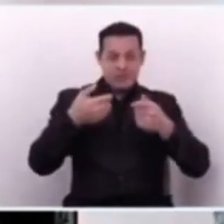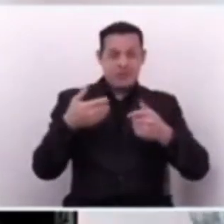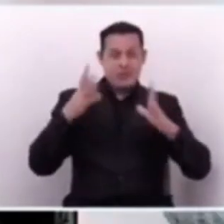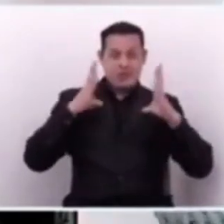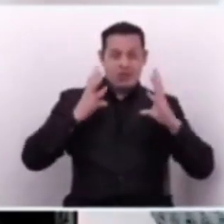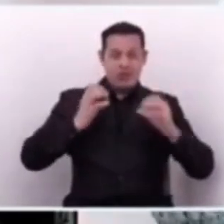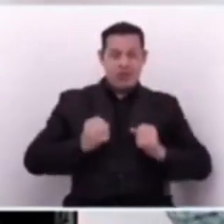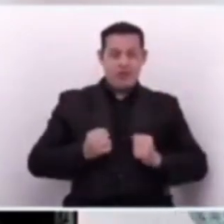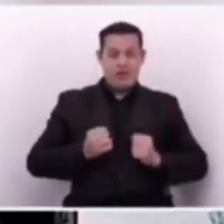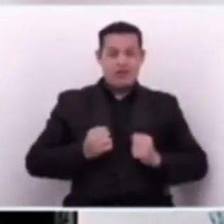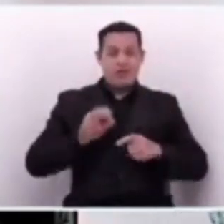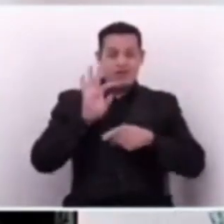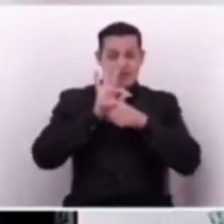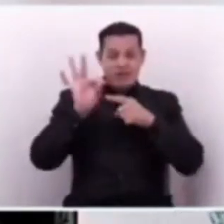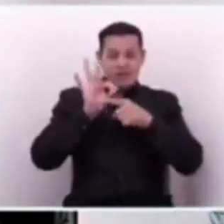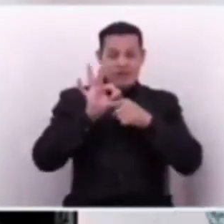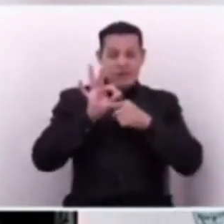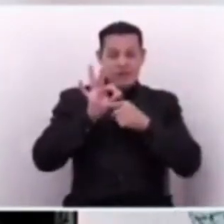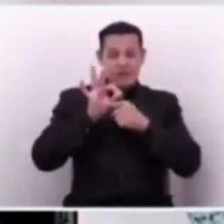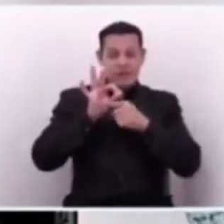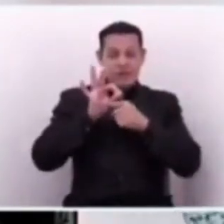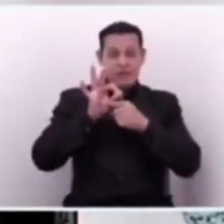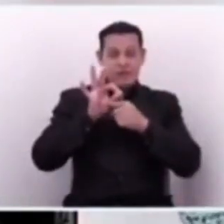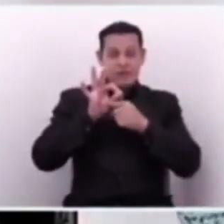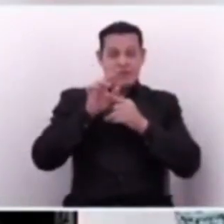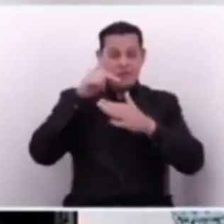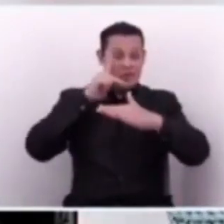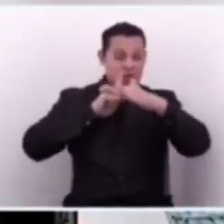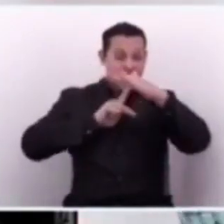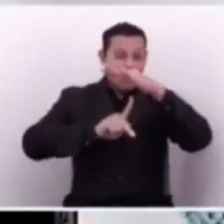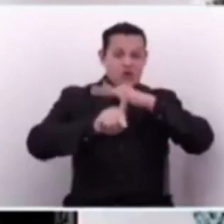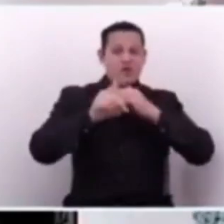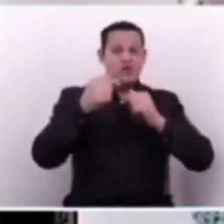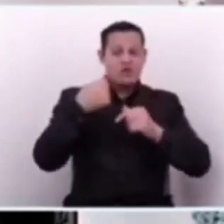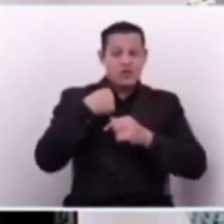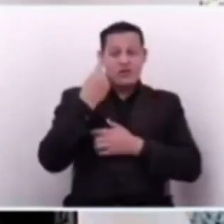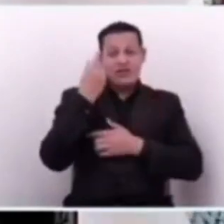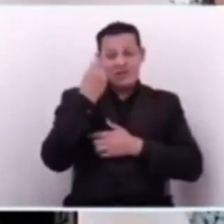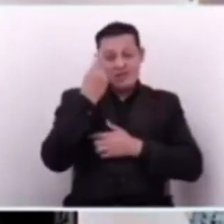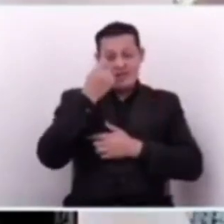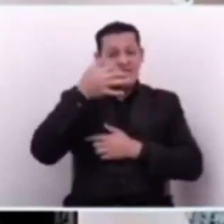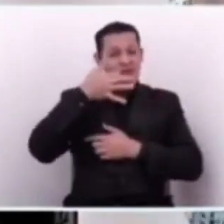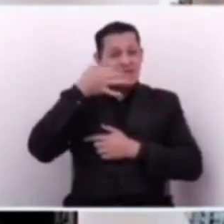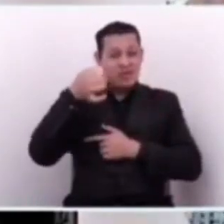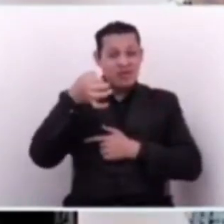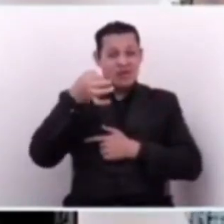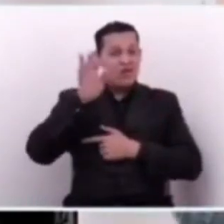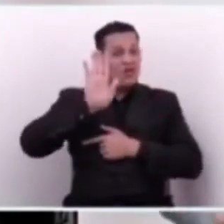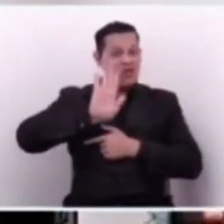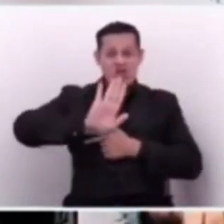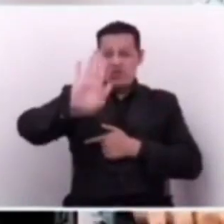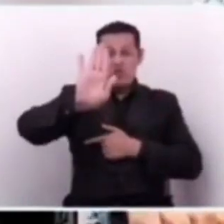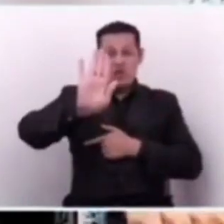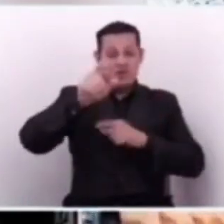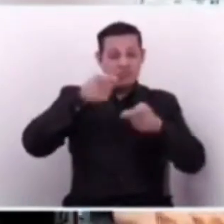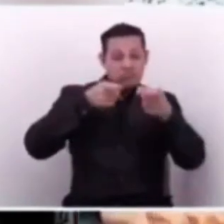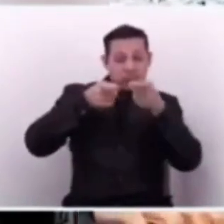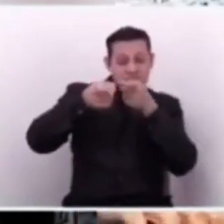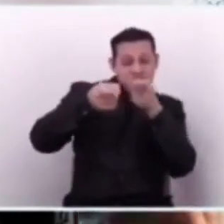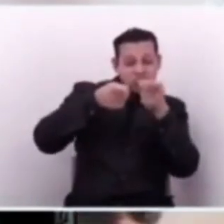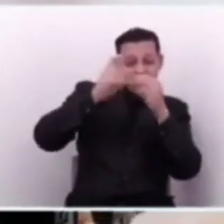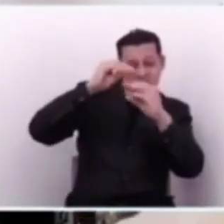general del Estado funciona en base a proyecciones. Y yo entiendo de verdad que nunca hayan tenido que